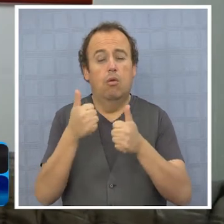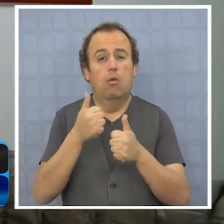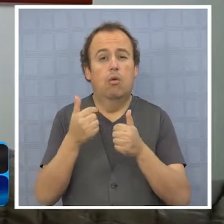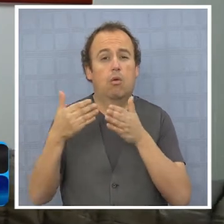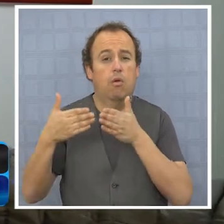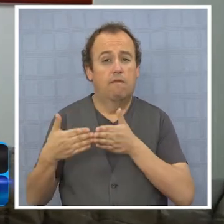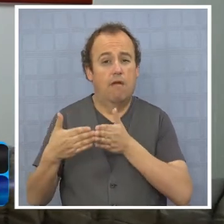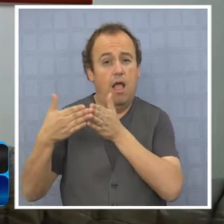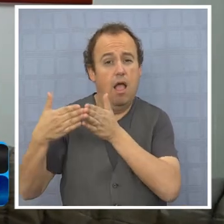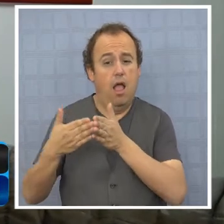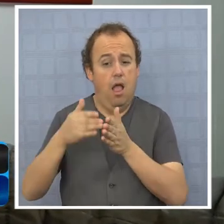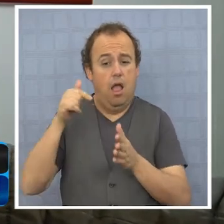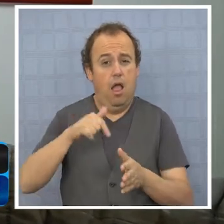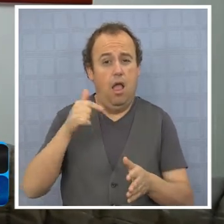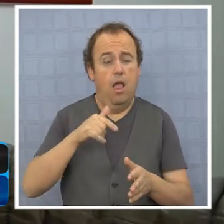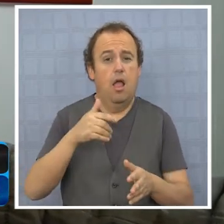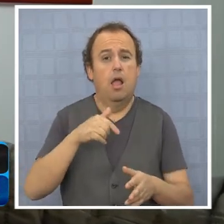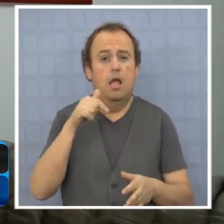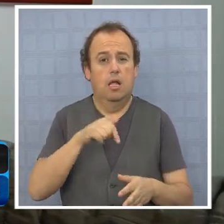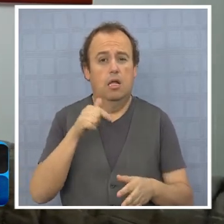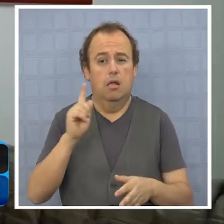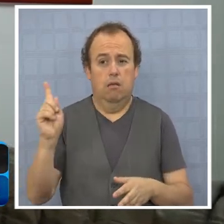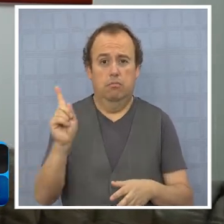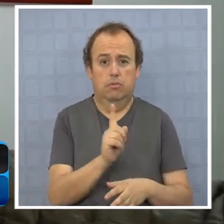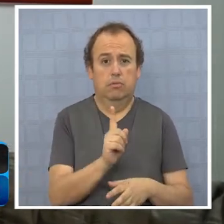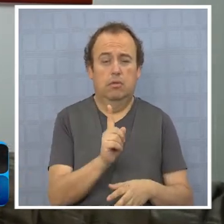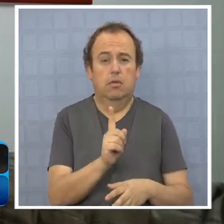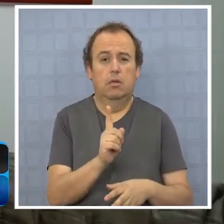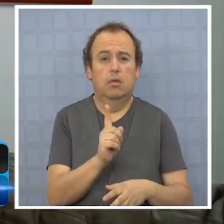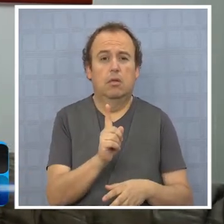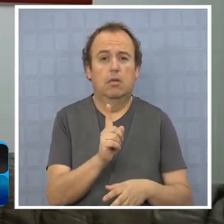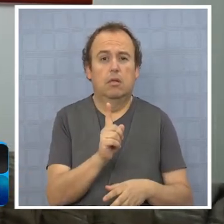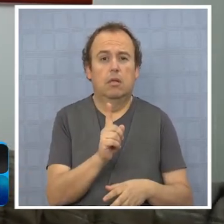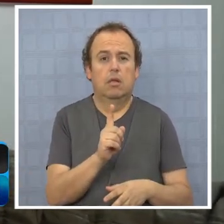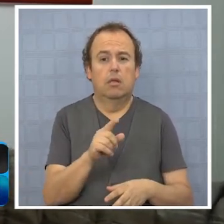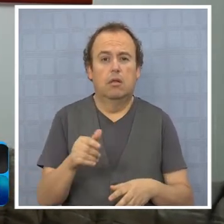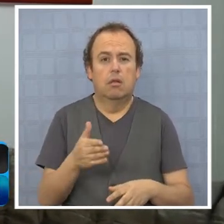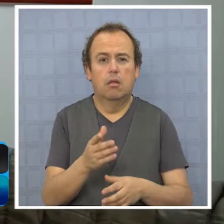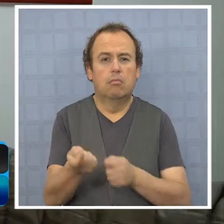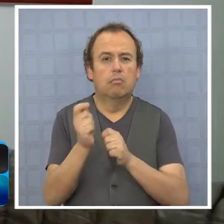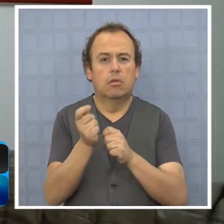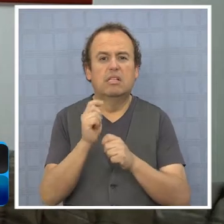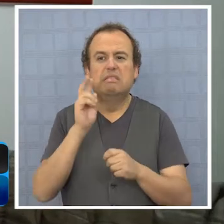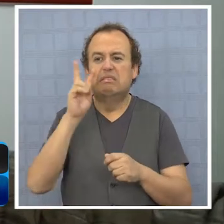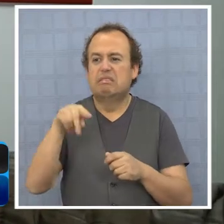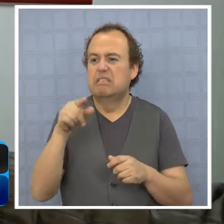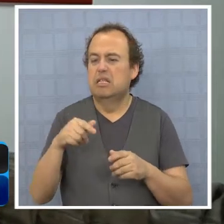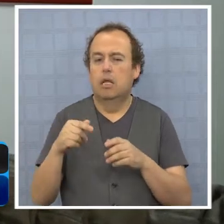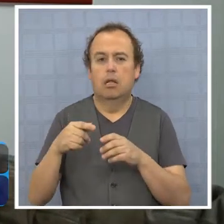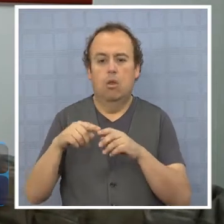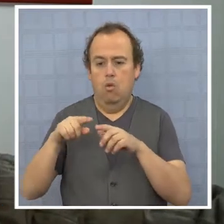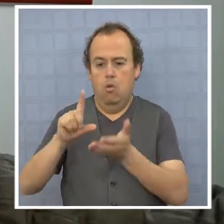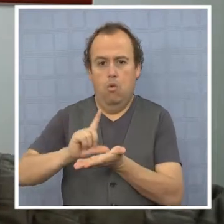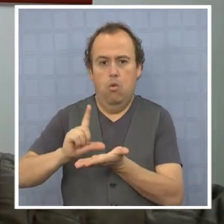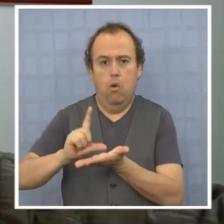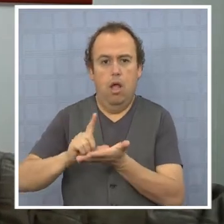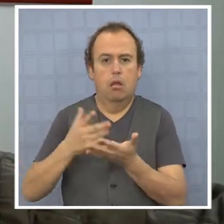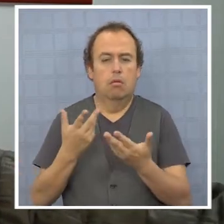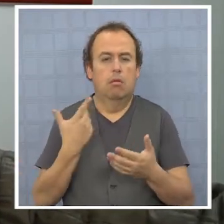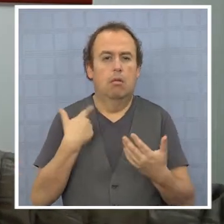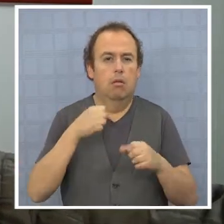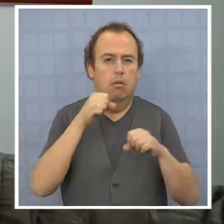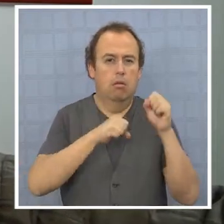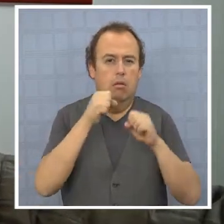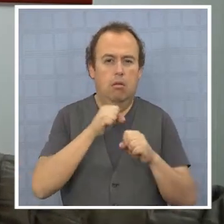una nave a nuestra región a pescar sin la implementación de una planta pesquera. Y por lo tanto, el empresario,